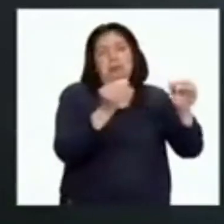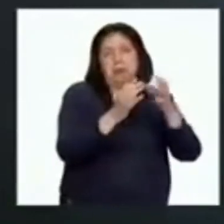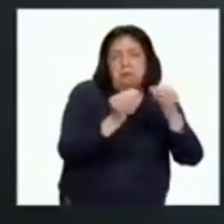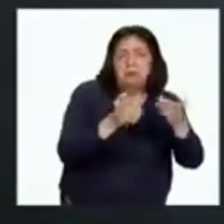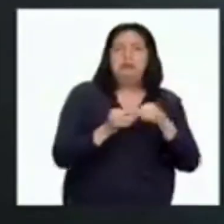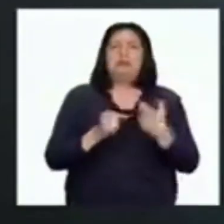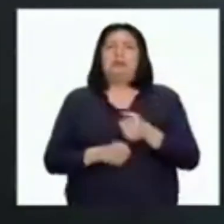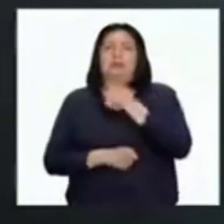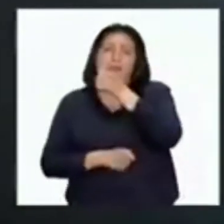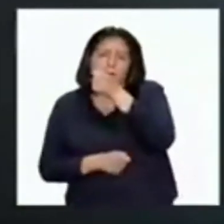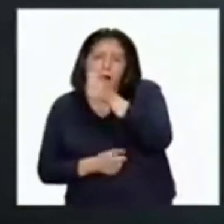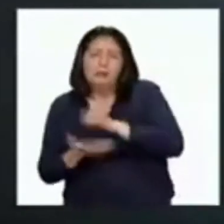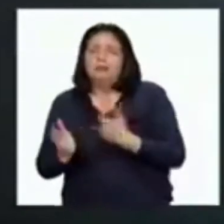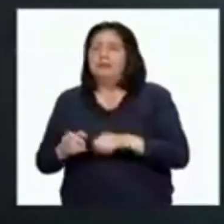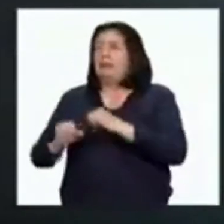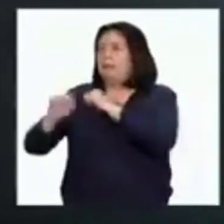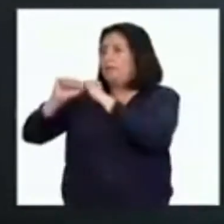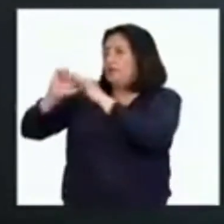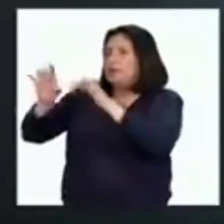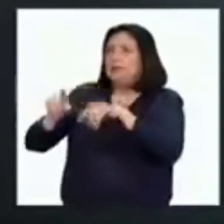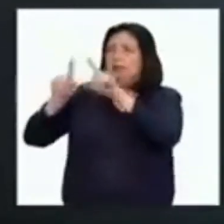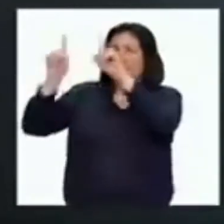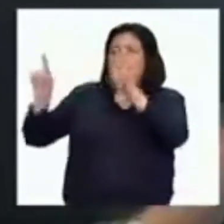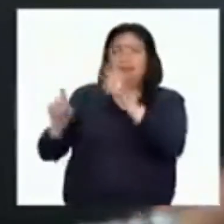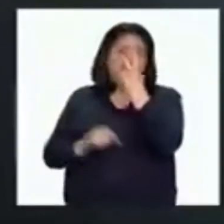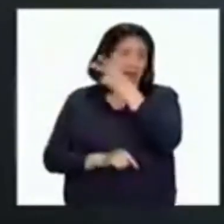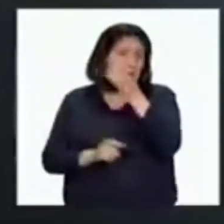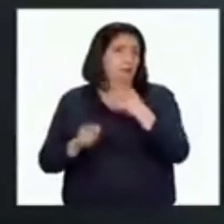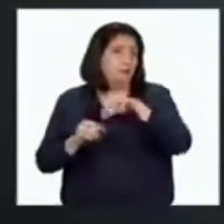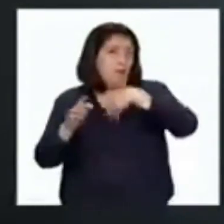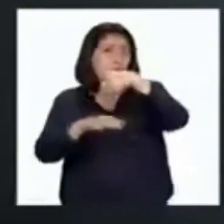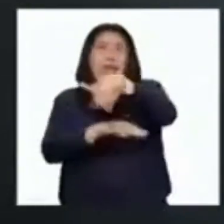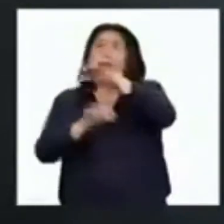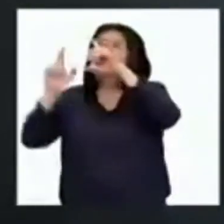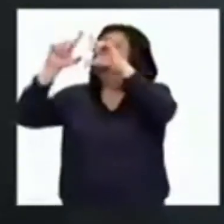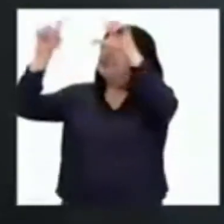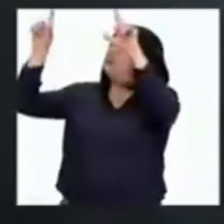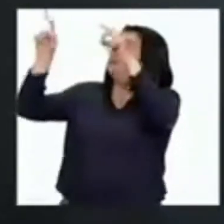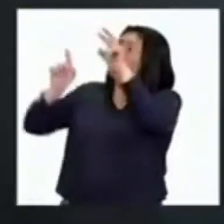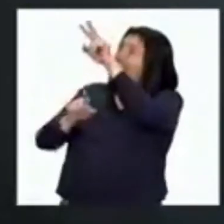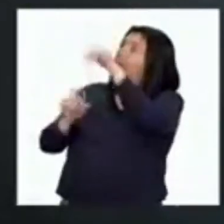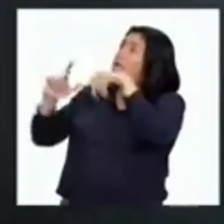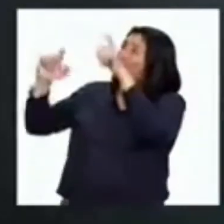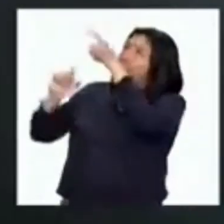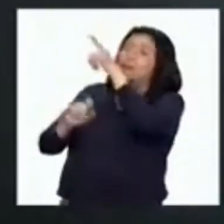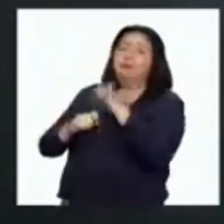fotografía de prensa, la fotografía publicitaria para los carteles que venden en la calle, en publicidad. ¿No?